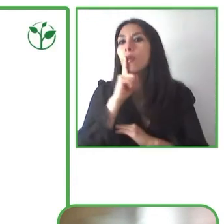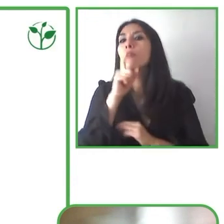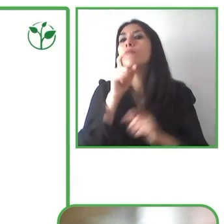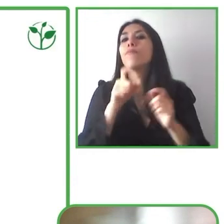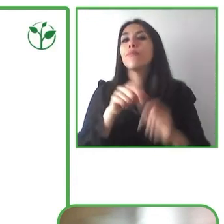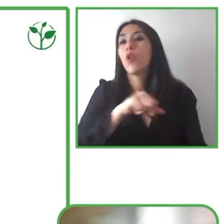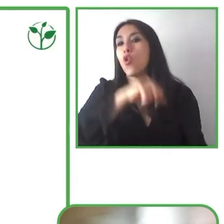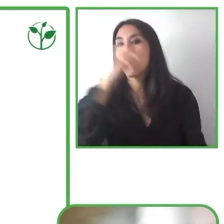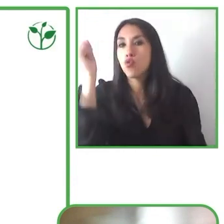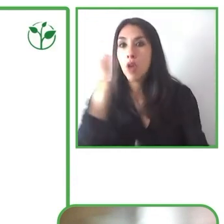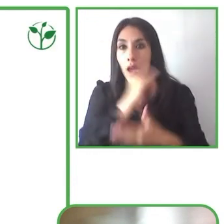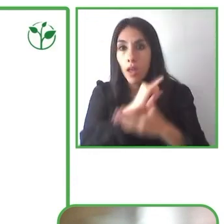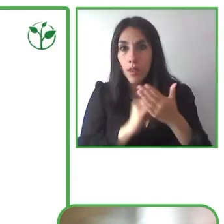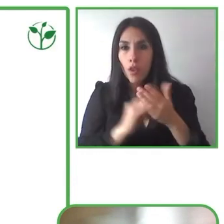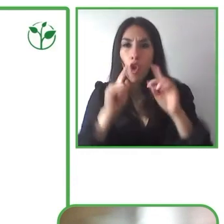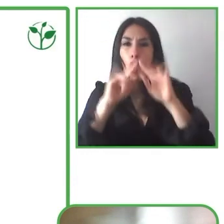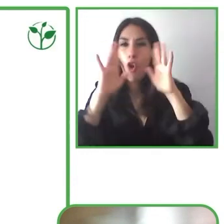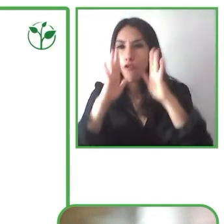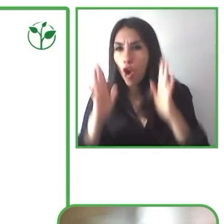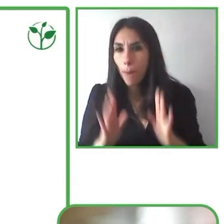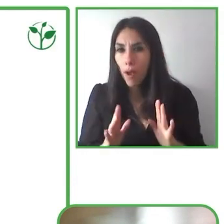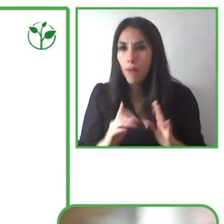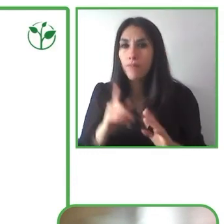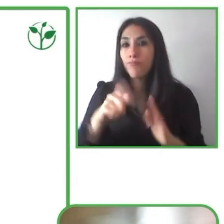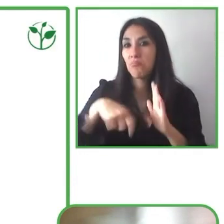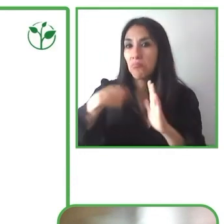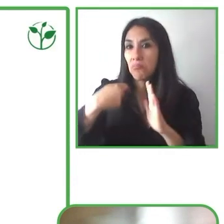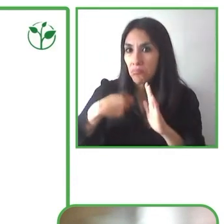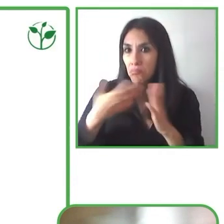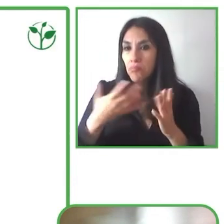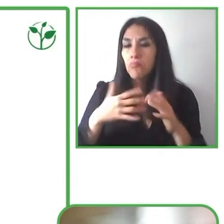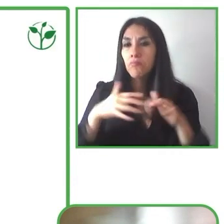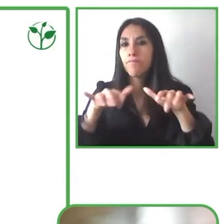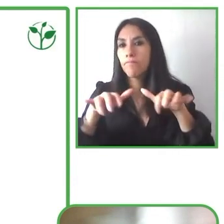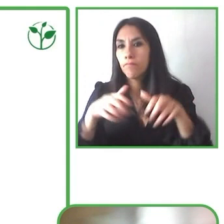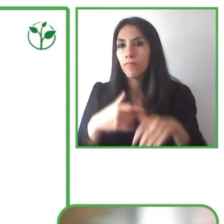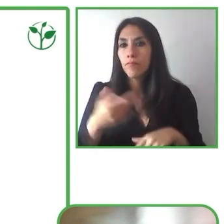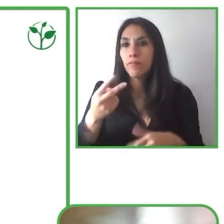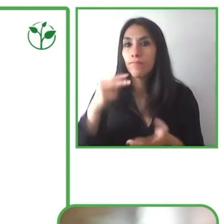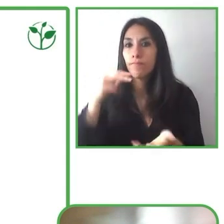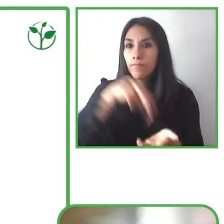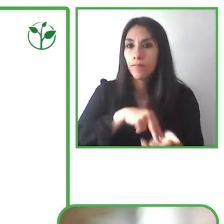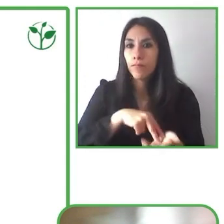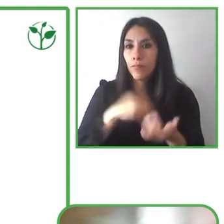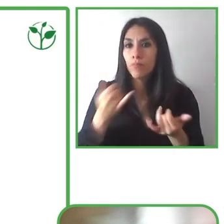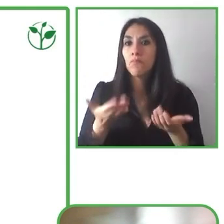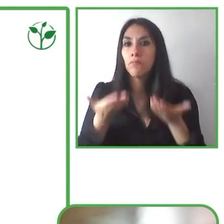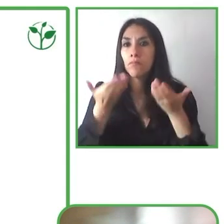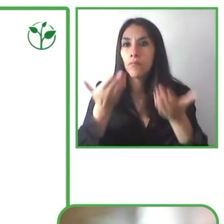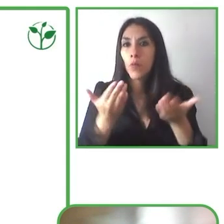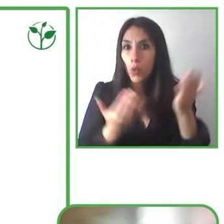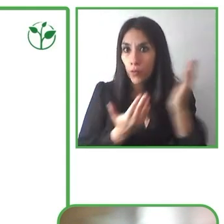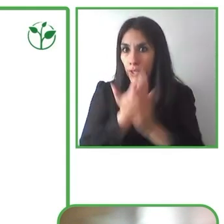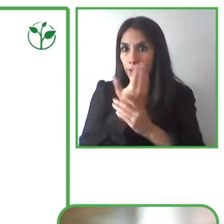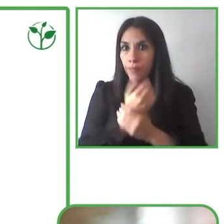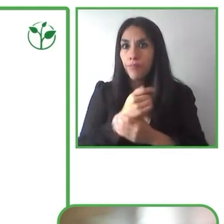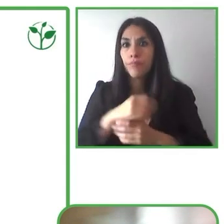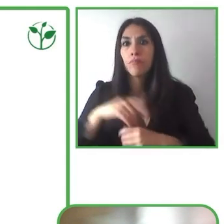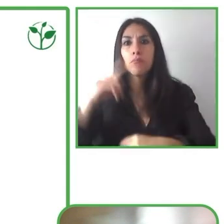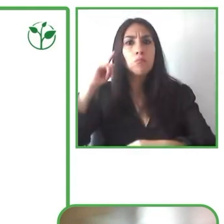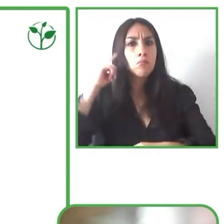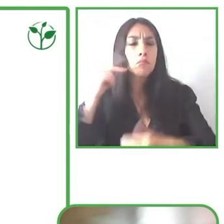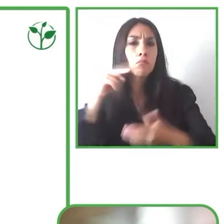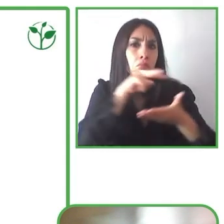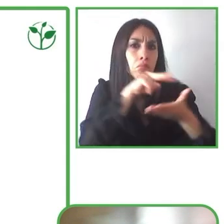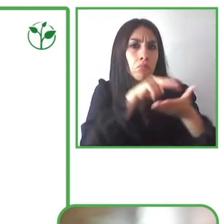o vídeos y en estos casos lo que ofrecemos son, otra vez de nuevo, audiodescripciones y subtítulos para que puedan ser percibidos